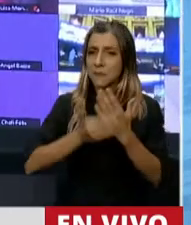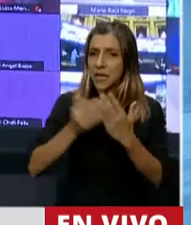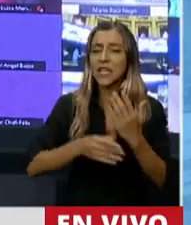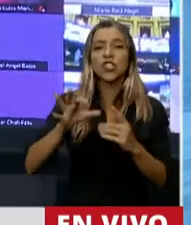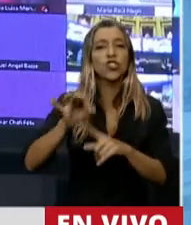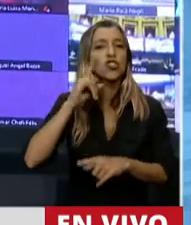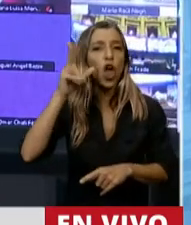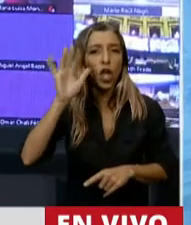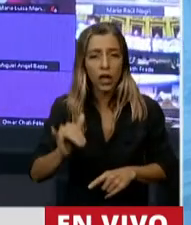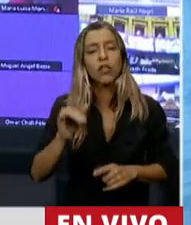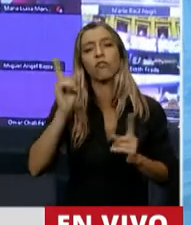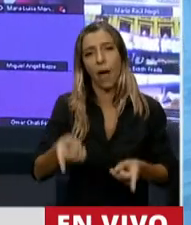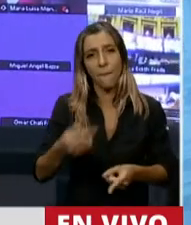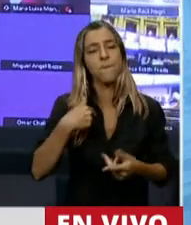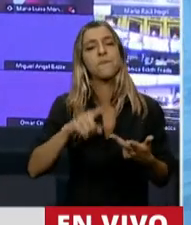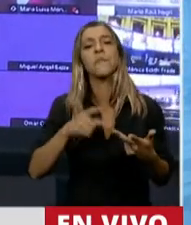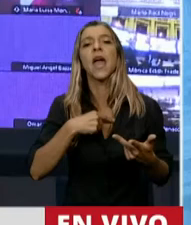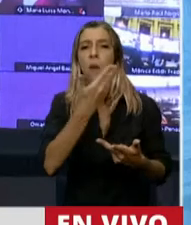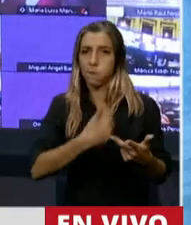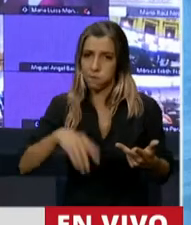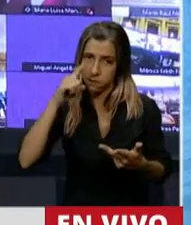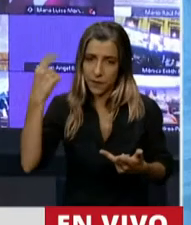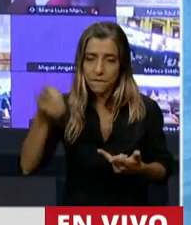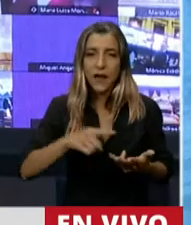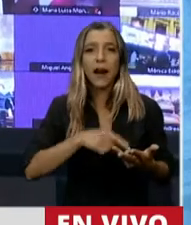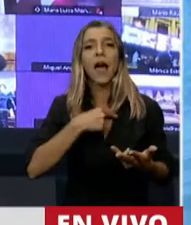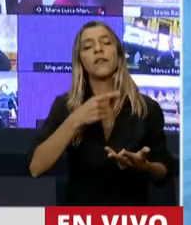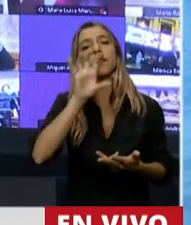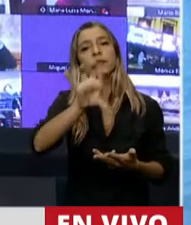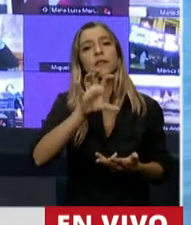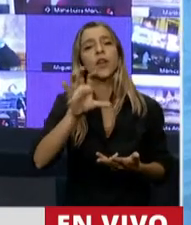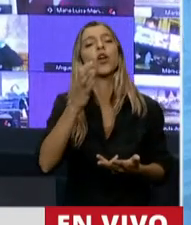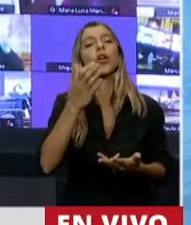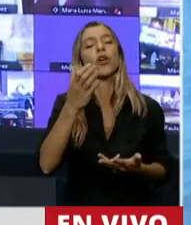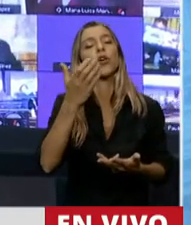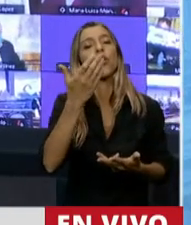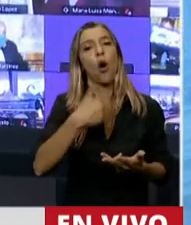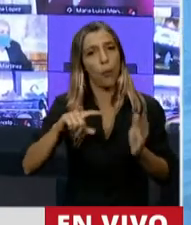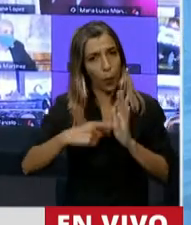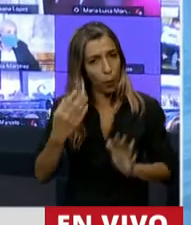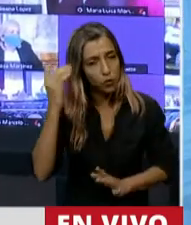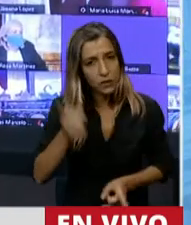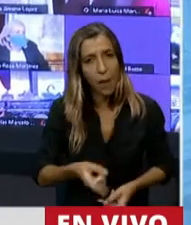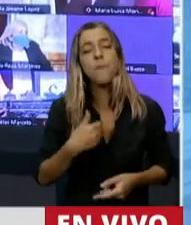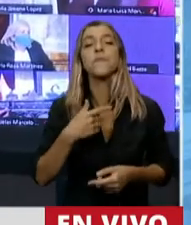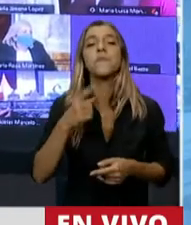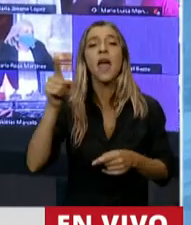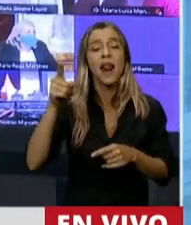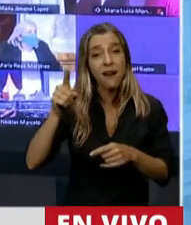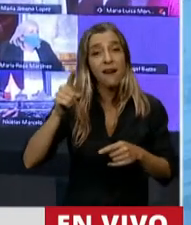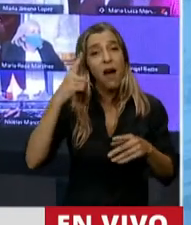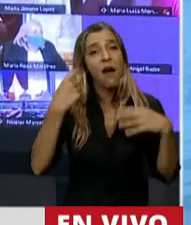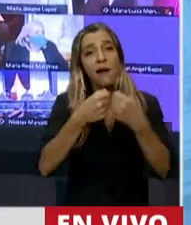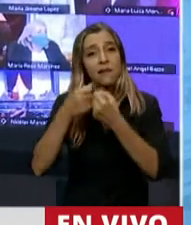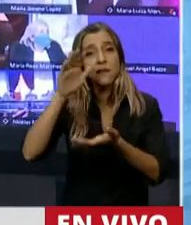ese tiempo, el presidente de la nación, el gobernador de la provincia de Buenos Aires. Gracias a esas políticas que se